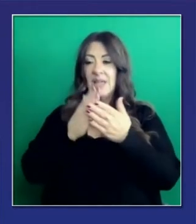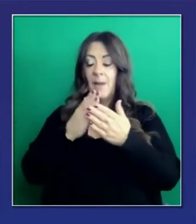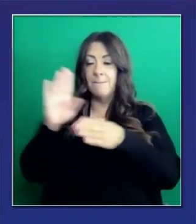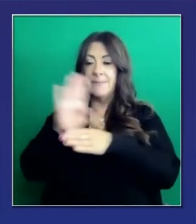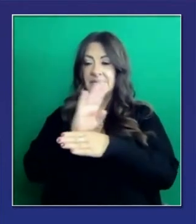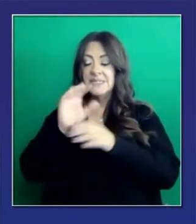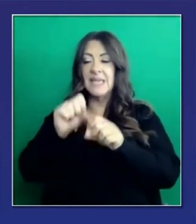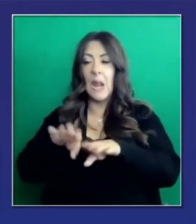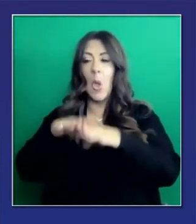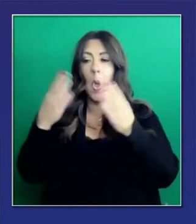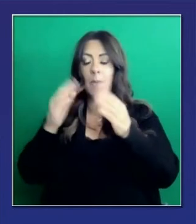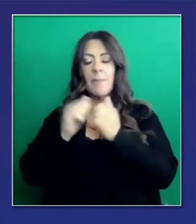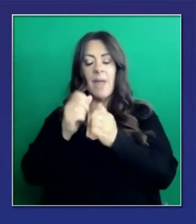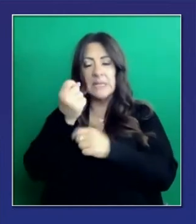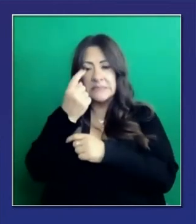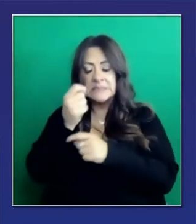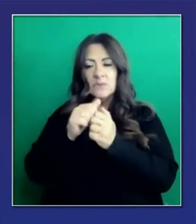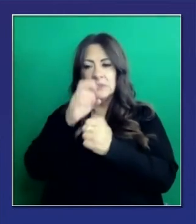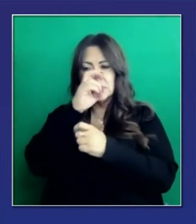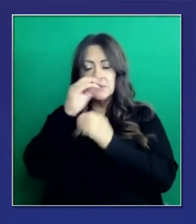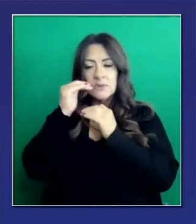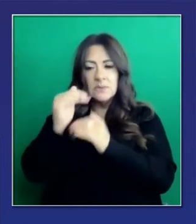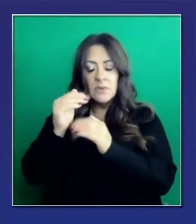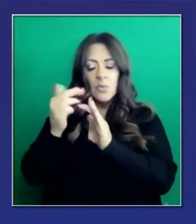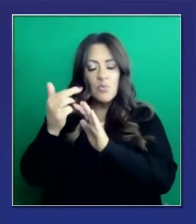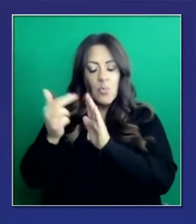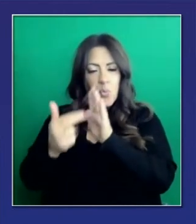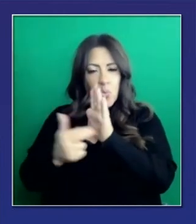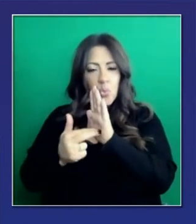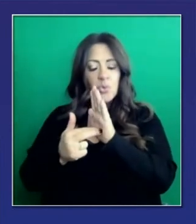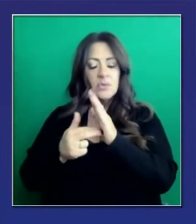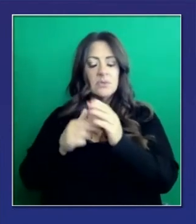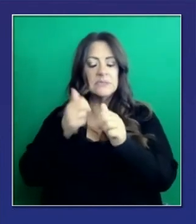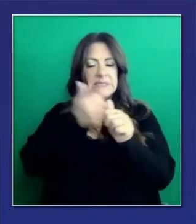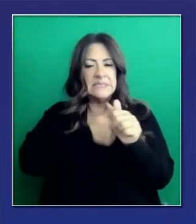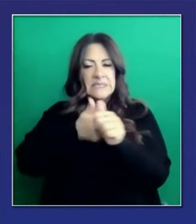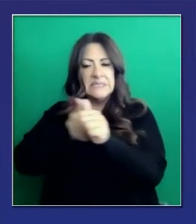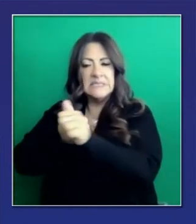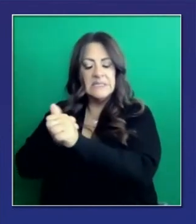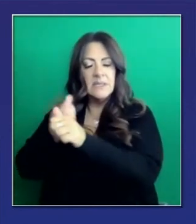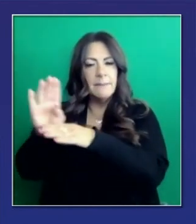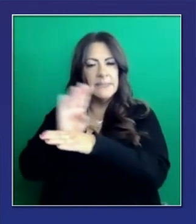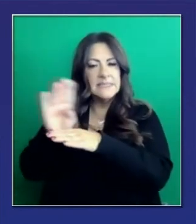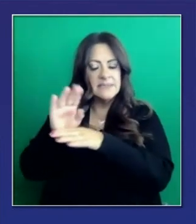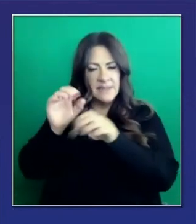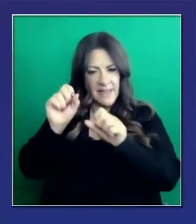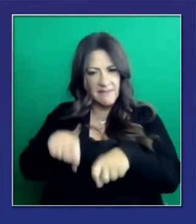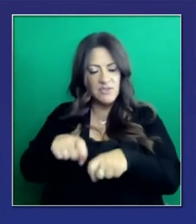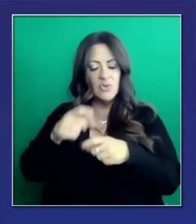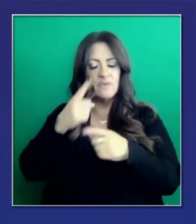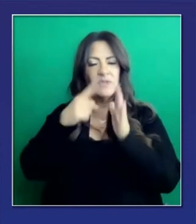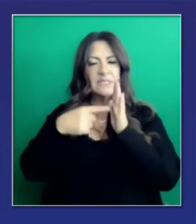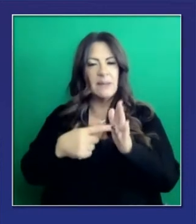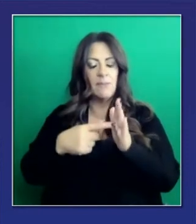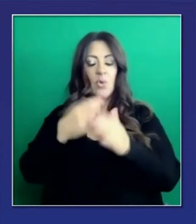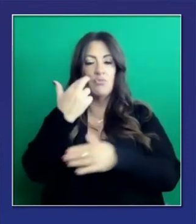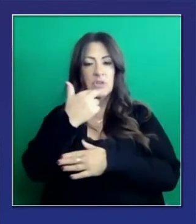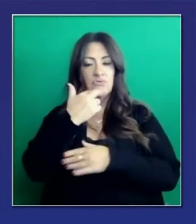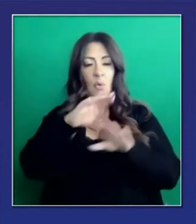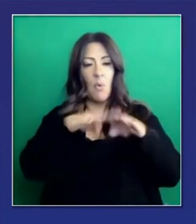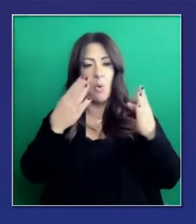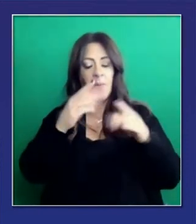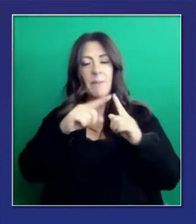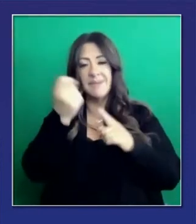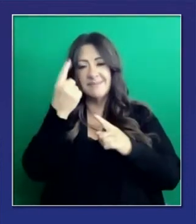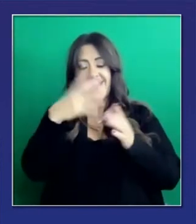y dónde está comiendo. Hay ciertas condiciones que deben cumplirse que tienen que ver con esas actividades también. Y estamos haciendo más, no solamente para publicar eso